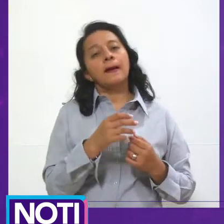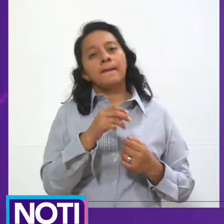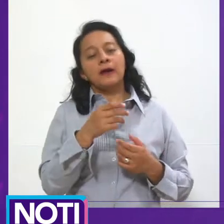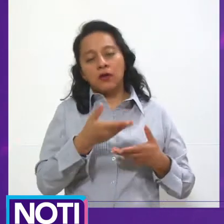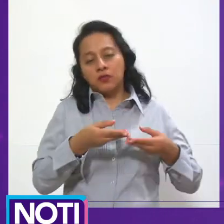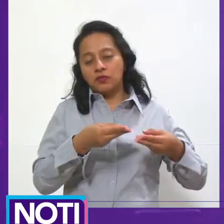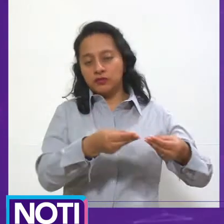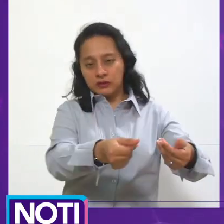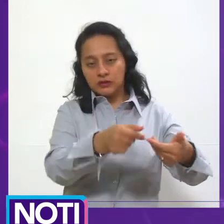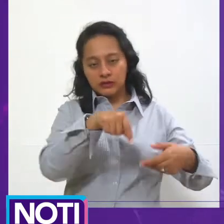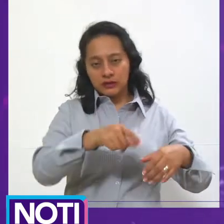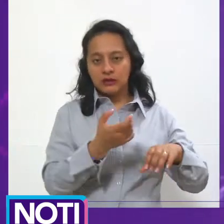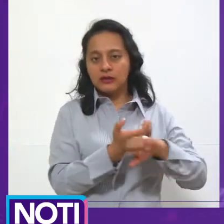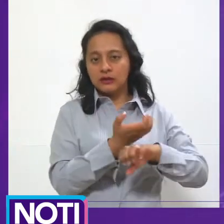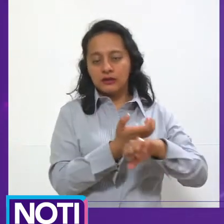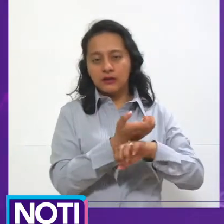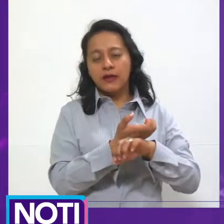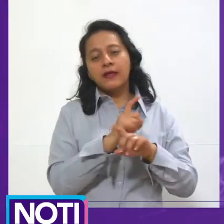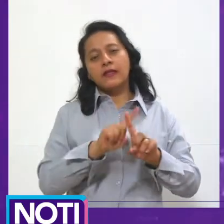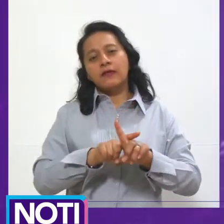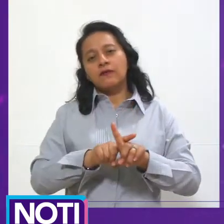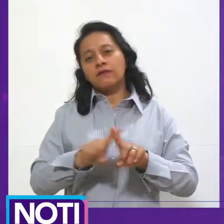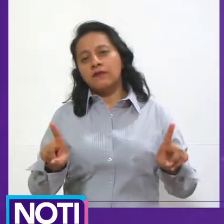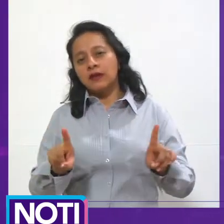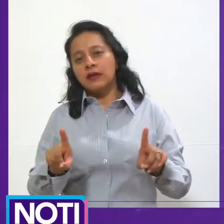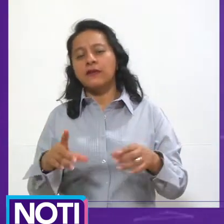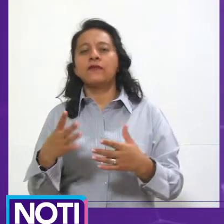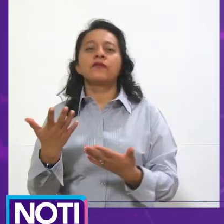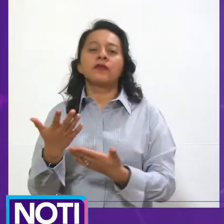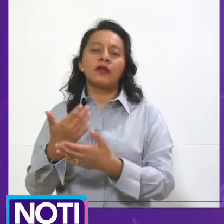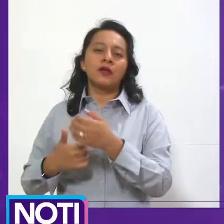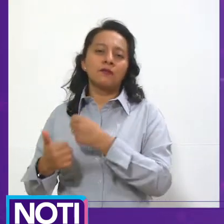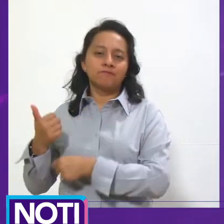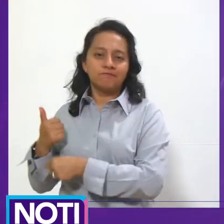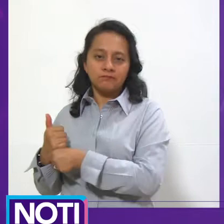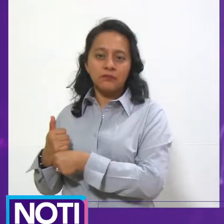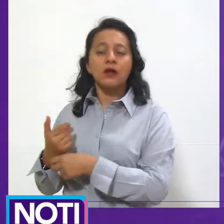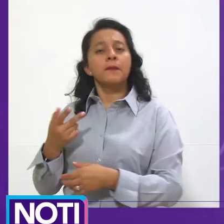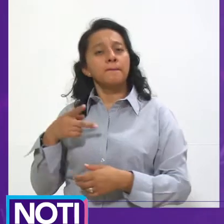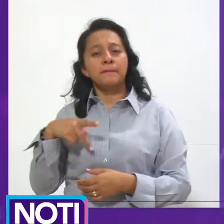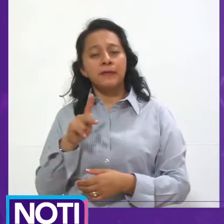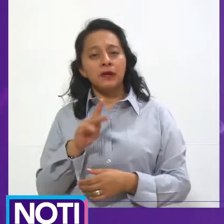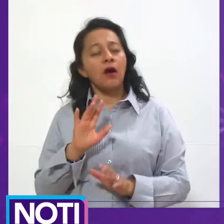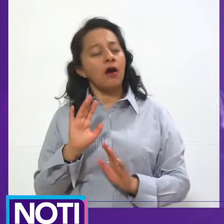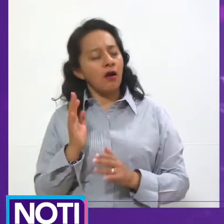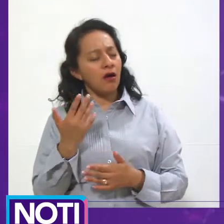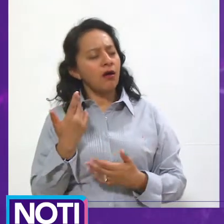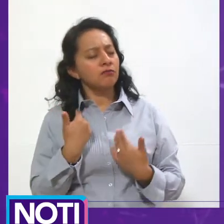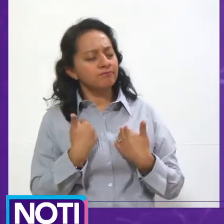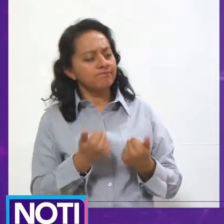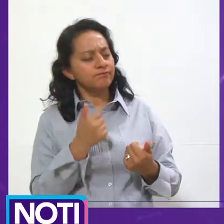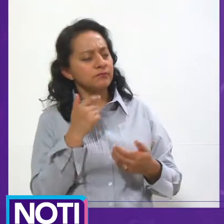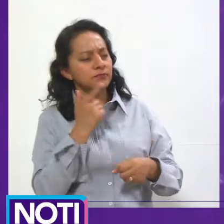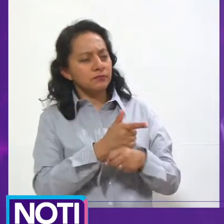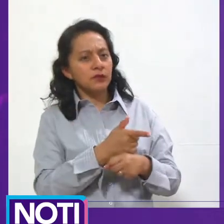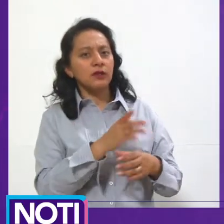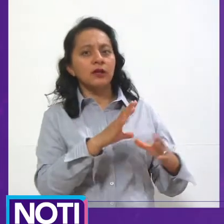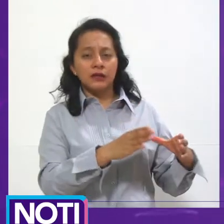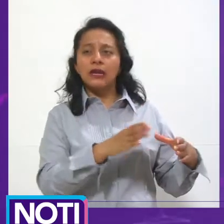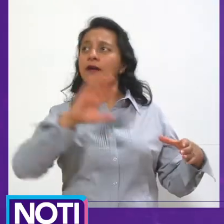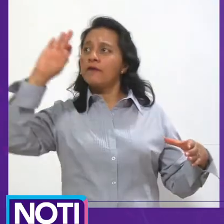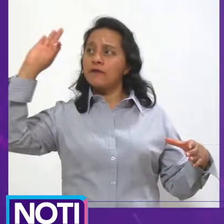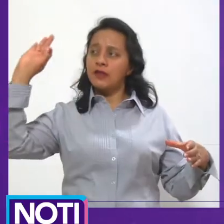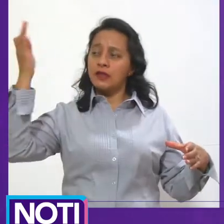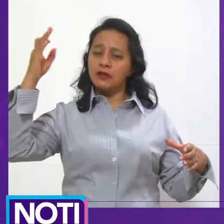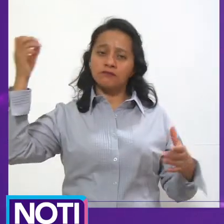agrado el hecho de que la Federación se ha destinado recursos en un crecimiento aproximadamente del 13.6% por concepto de